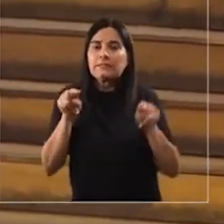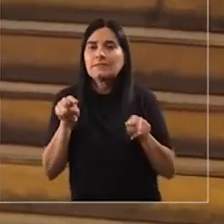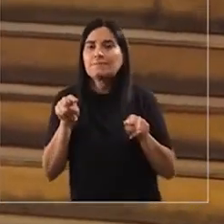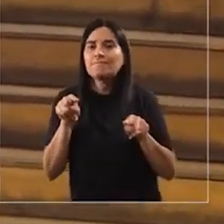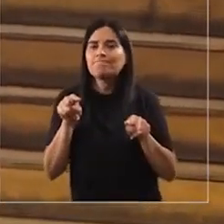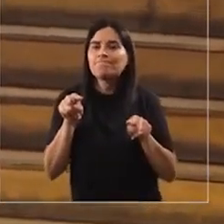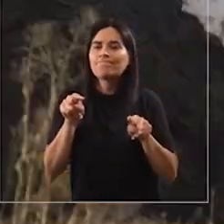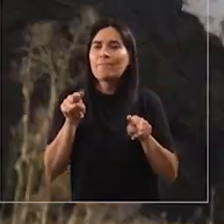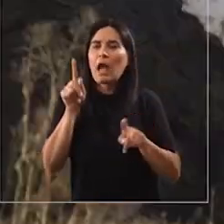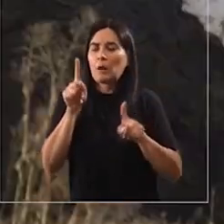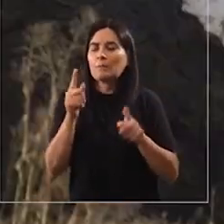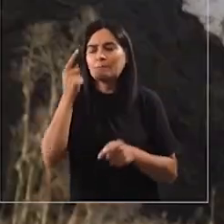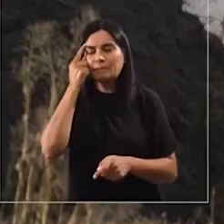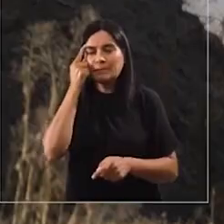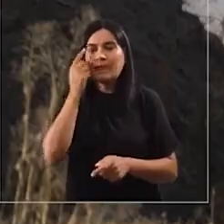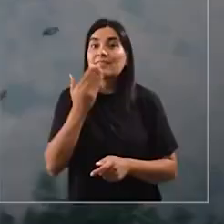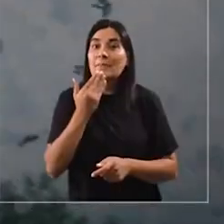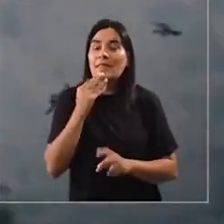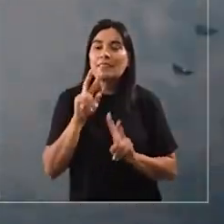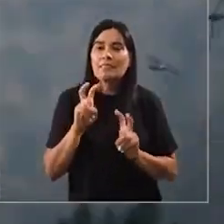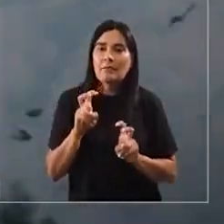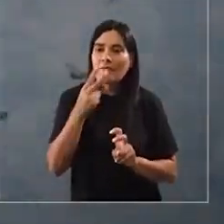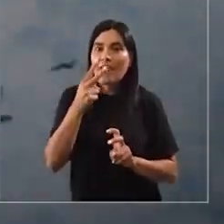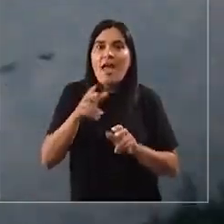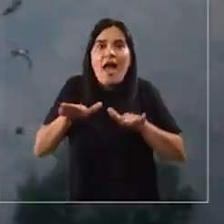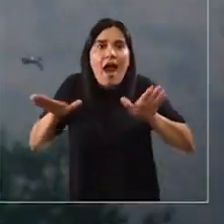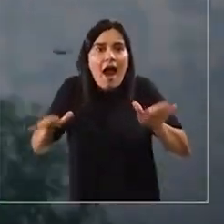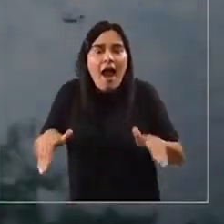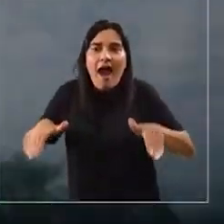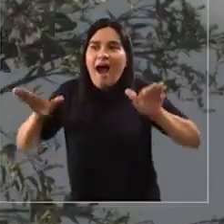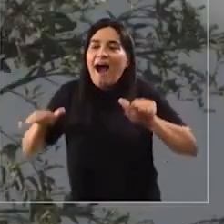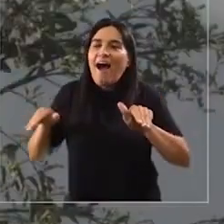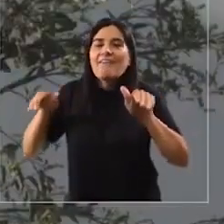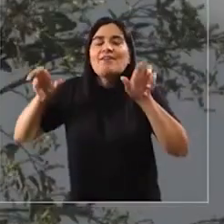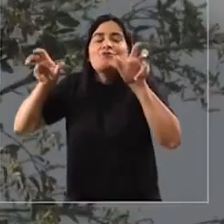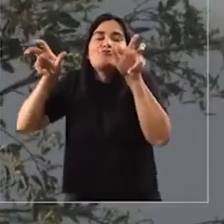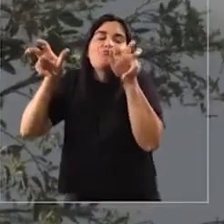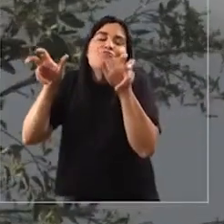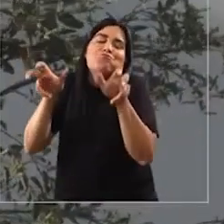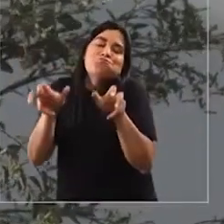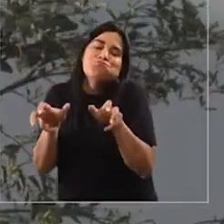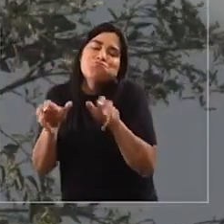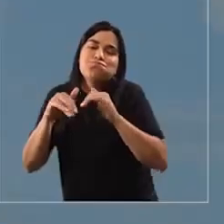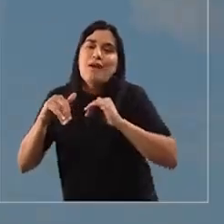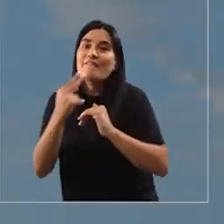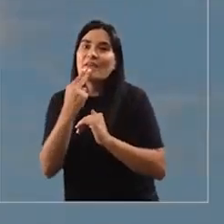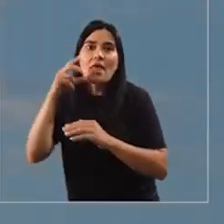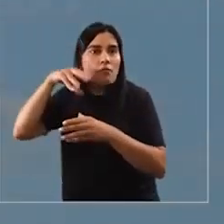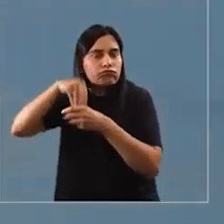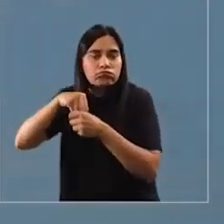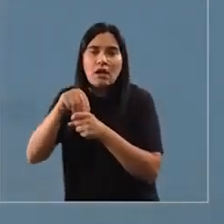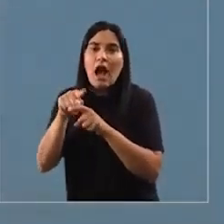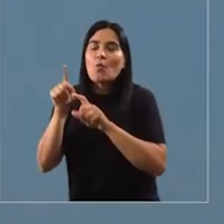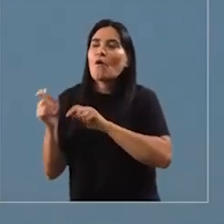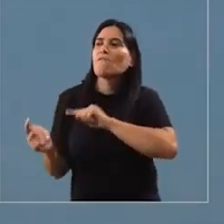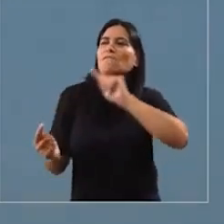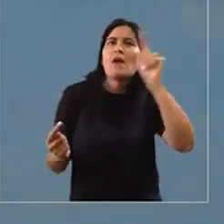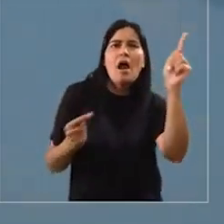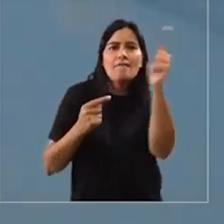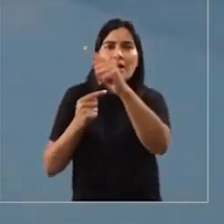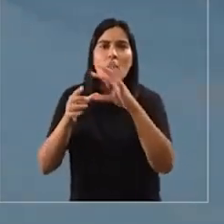metropolitana, dentro también de lo que es la presencia de las aves que empiezan a anidar acá, que van migrando, etc.